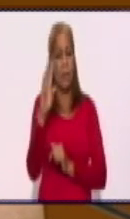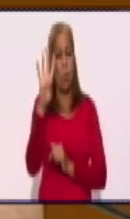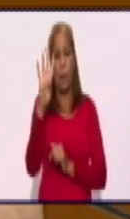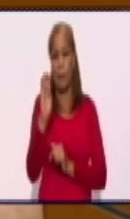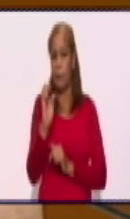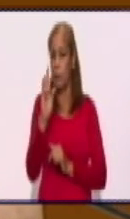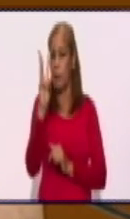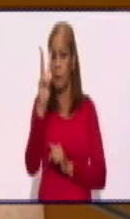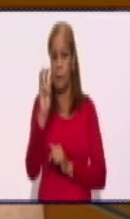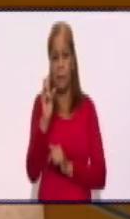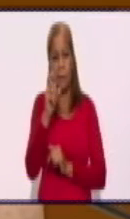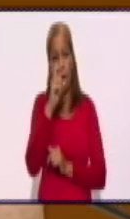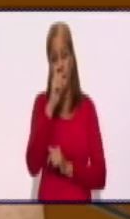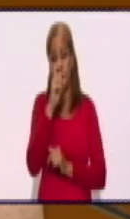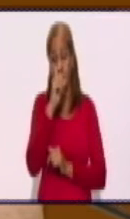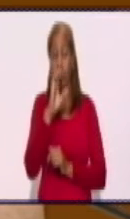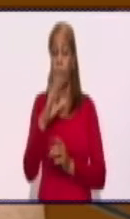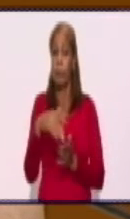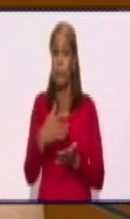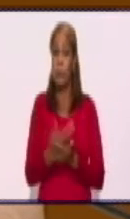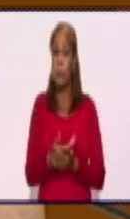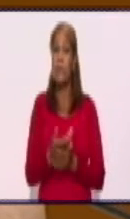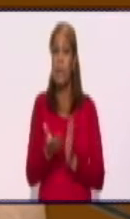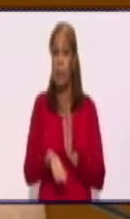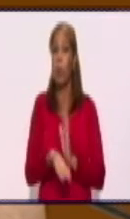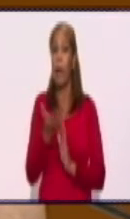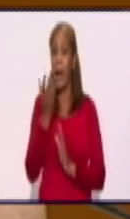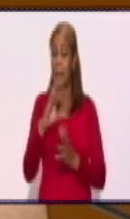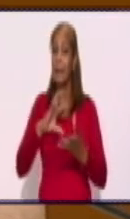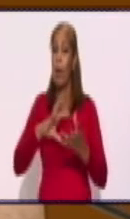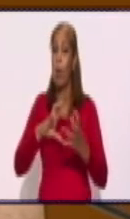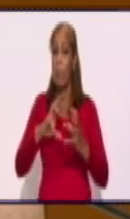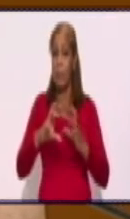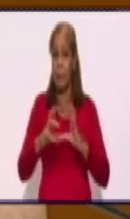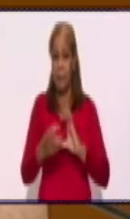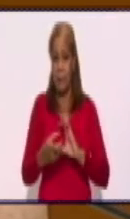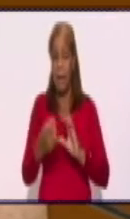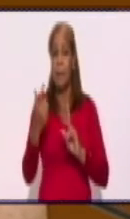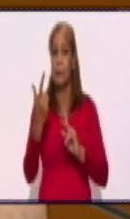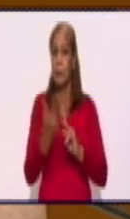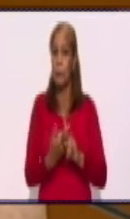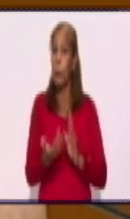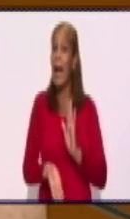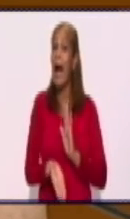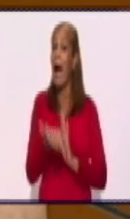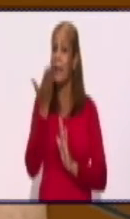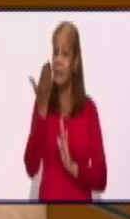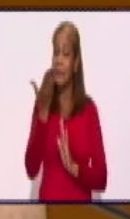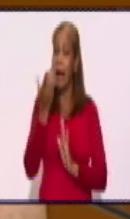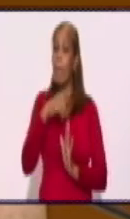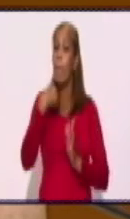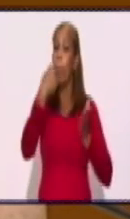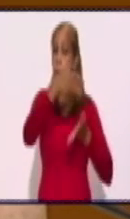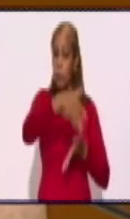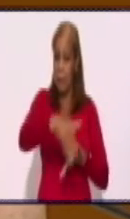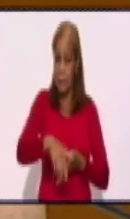realmente tiene una alta contagiosidad y una alta letalidad este tipo de virus.